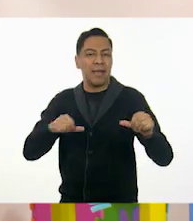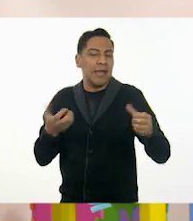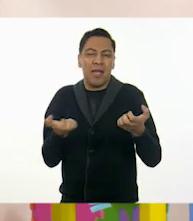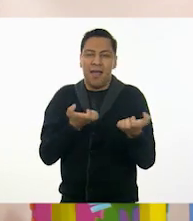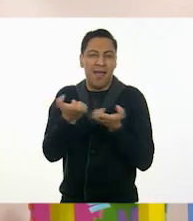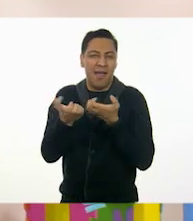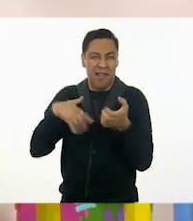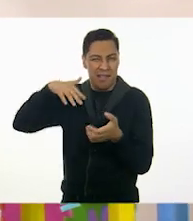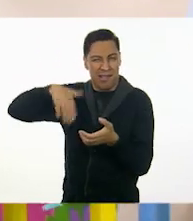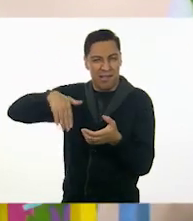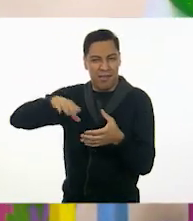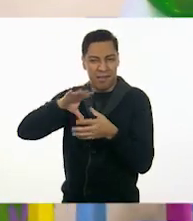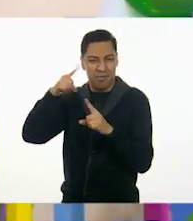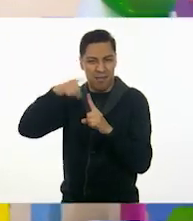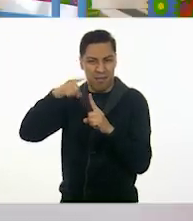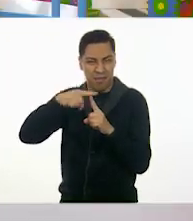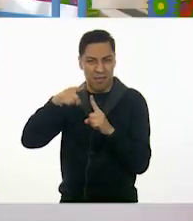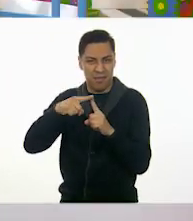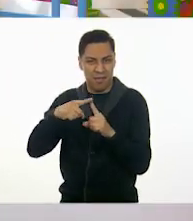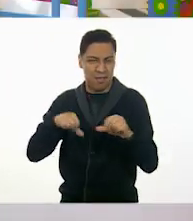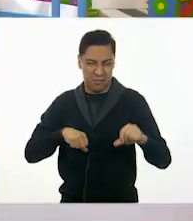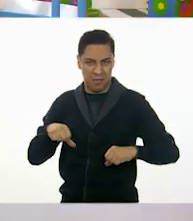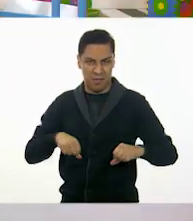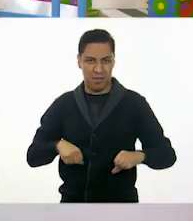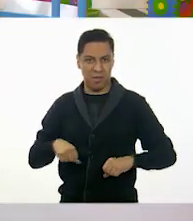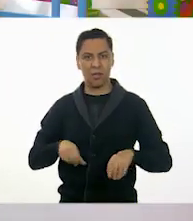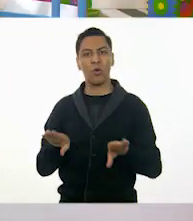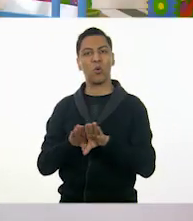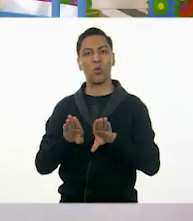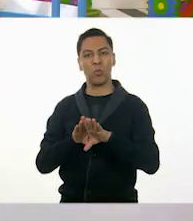Entonces, podemos adornarlo.